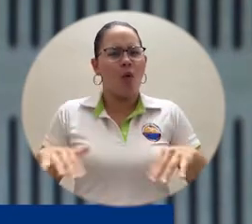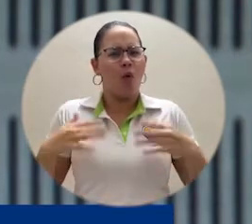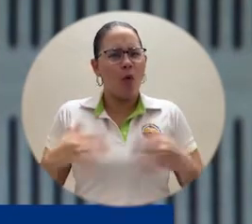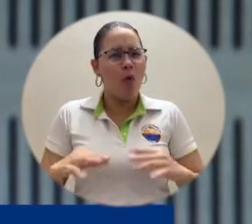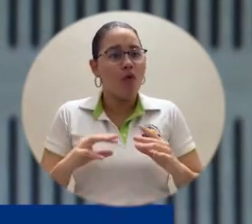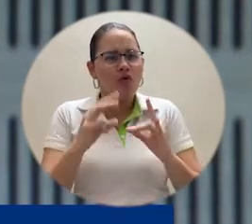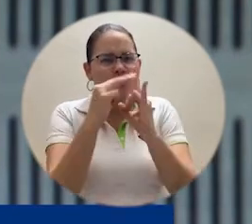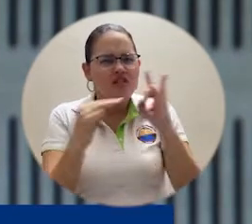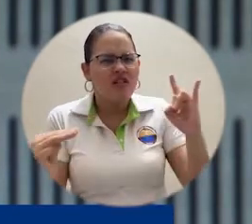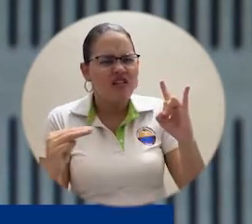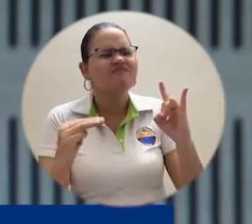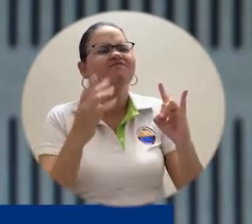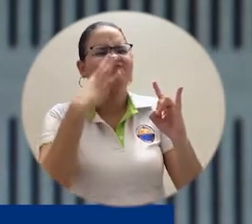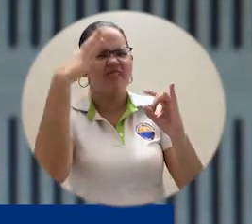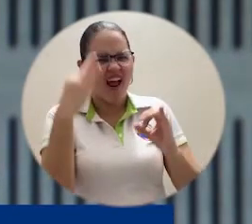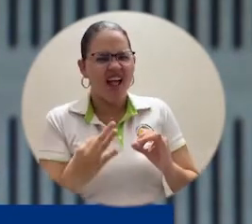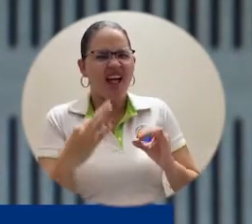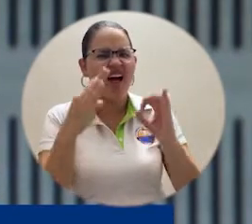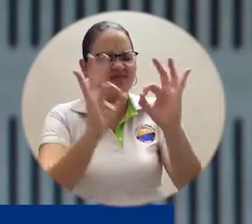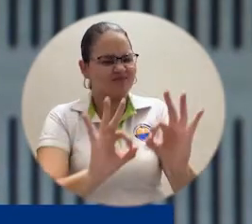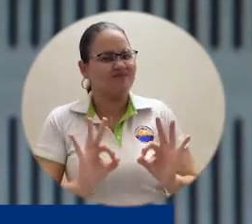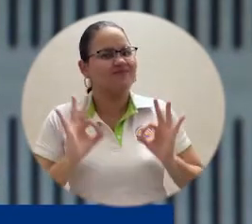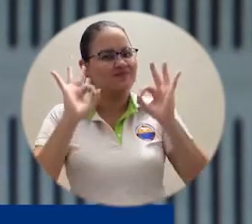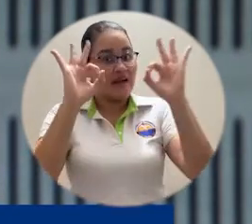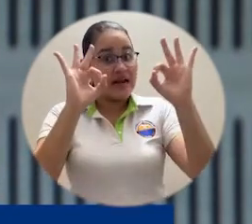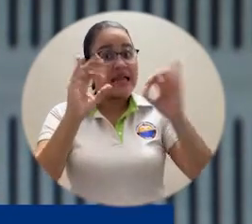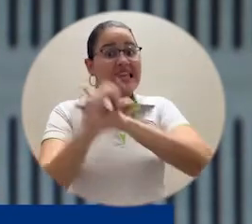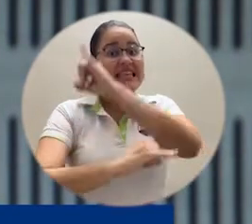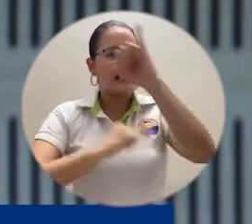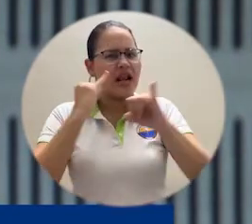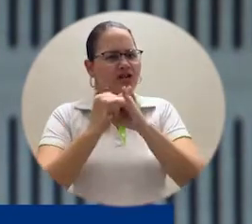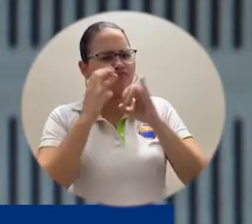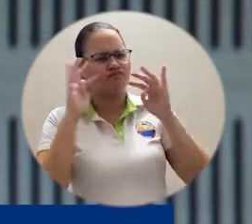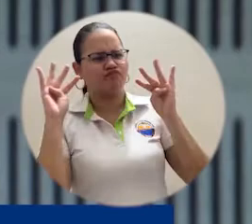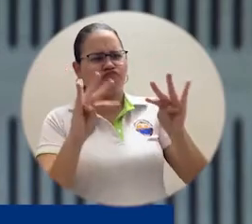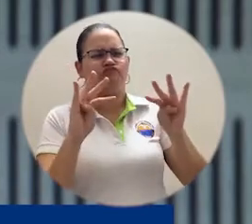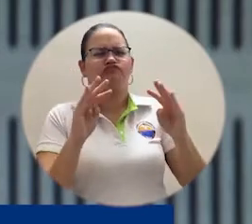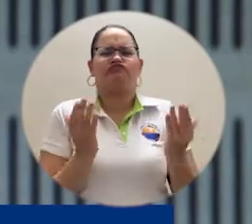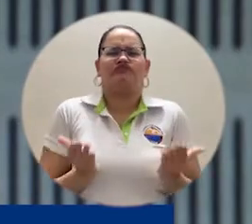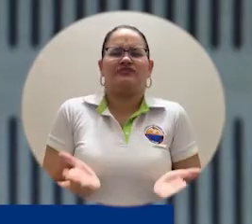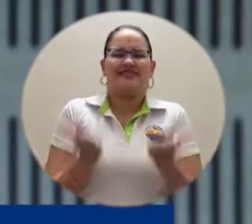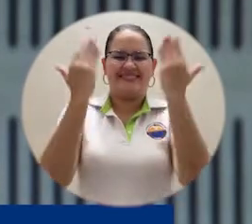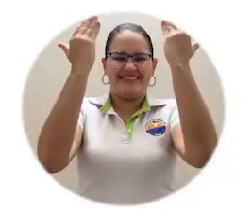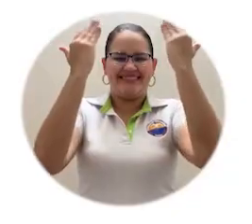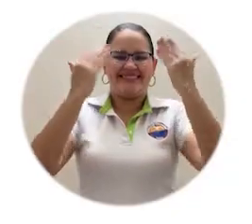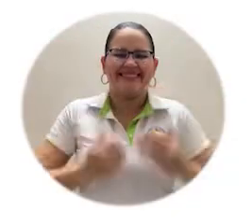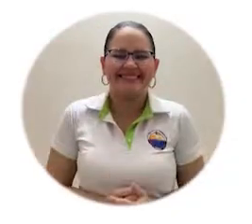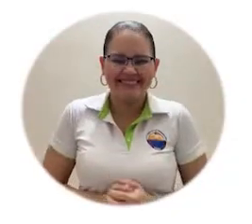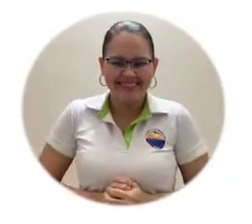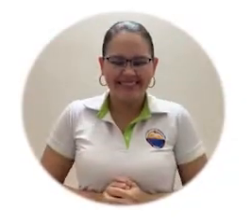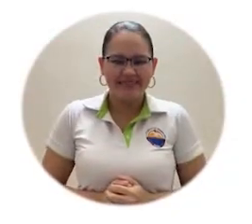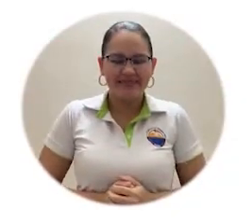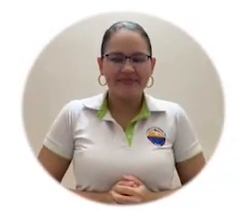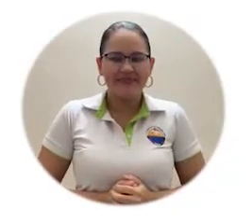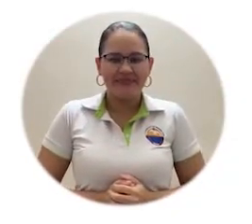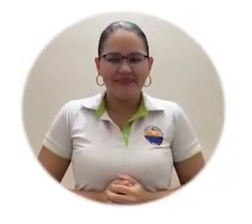su universidad hoy se hace visible internacionalmente a través del reconocimiento y el prestigio de una institución como ECO.